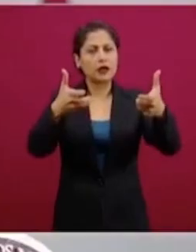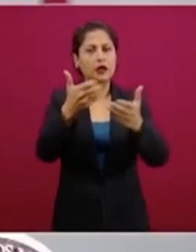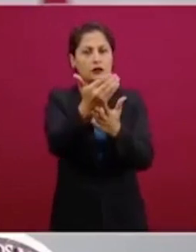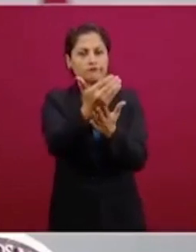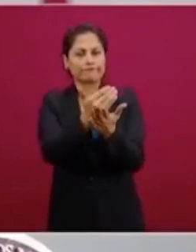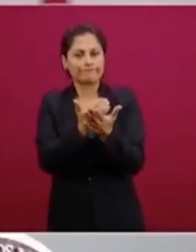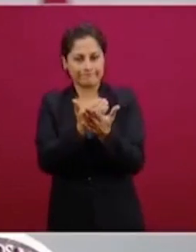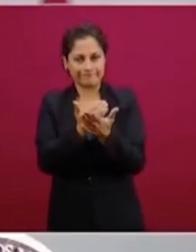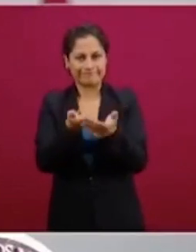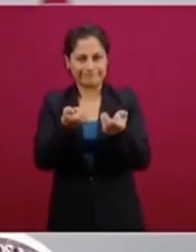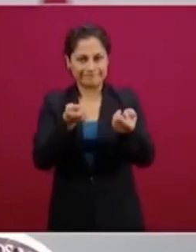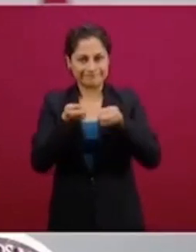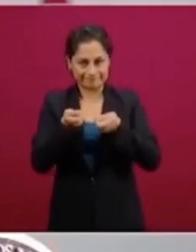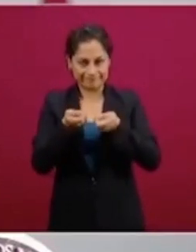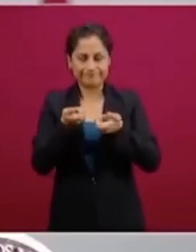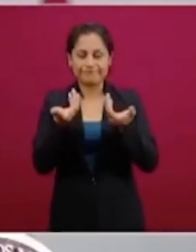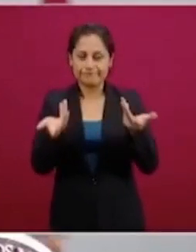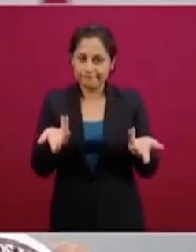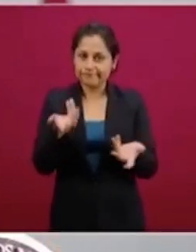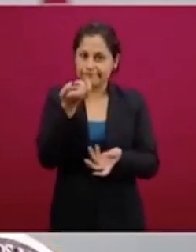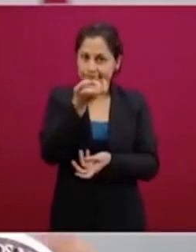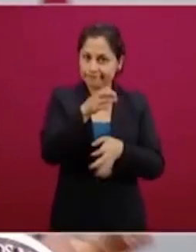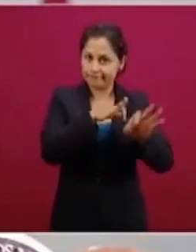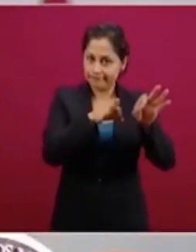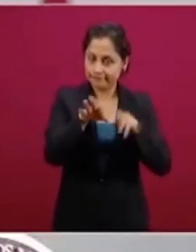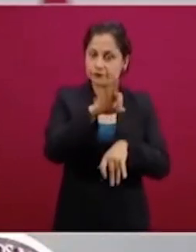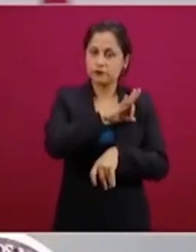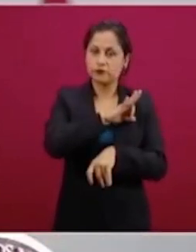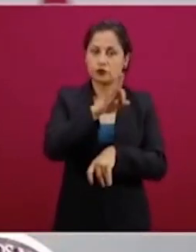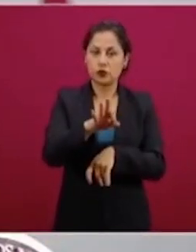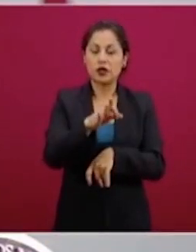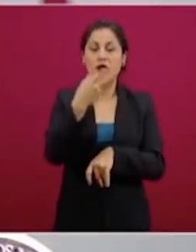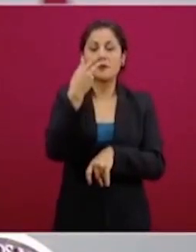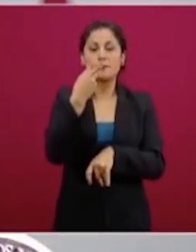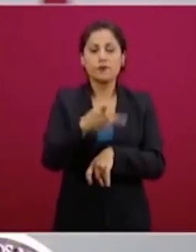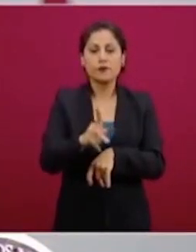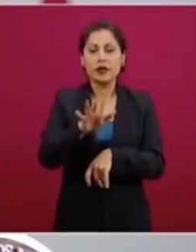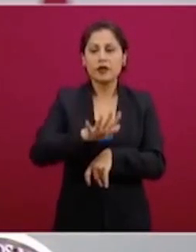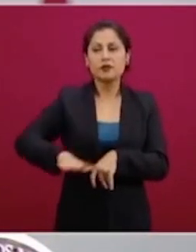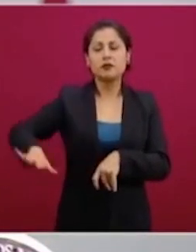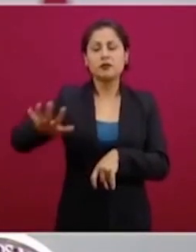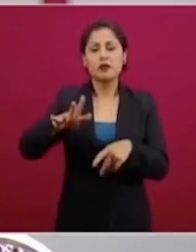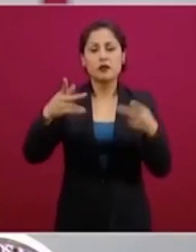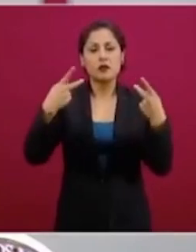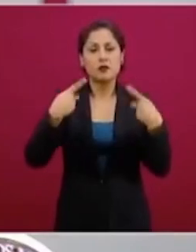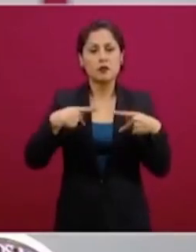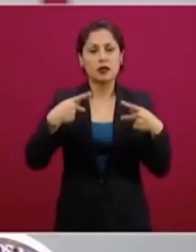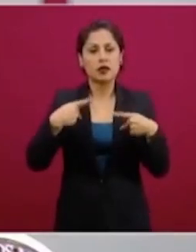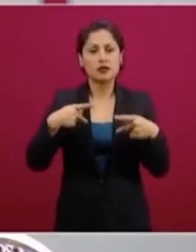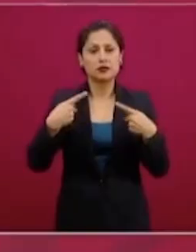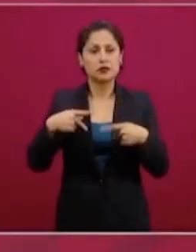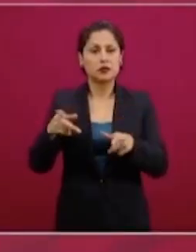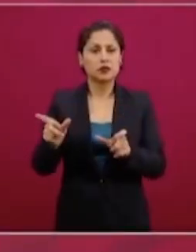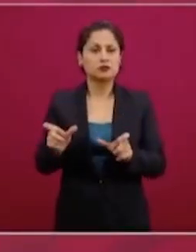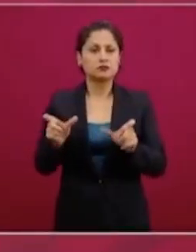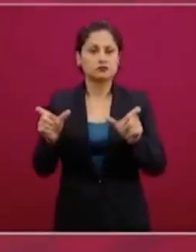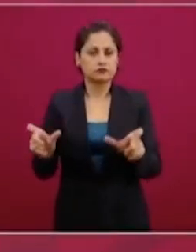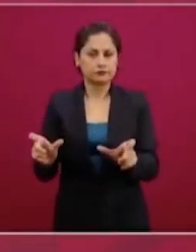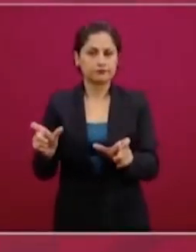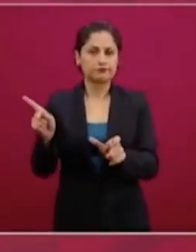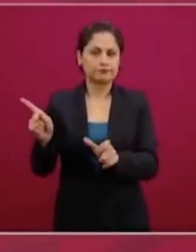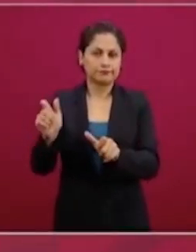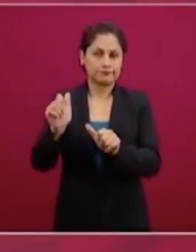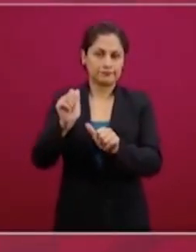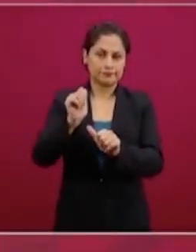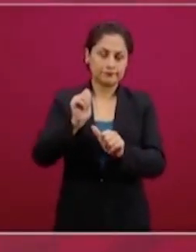sin necesidad de utilizar a la fuerza pública. Es decir, las medidas no están centradas hacia